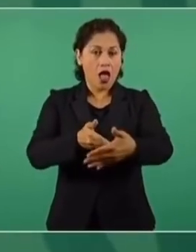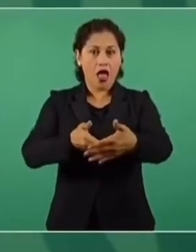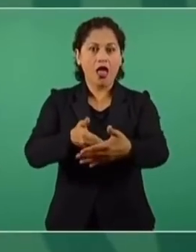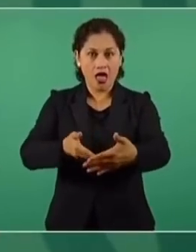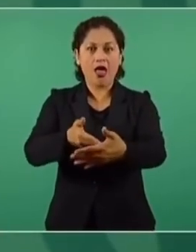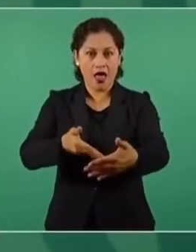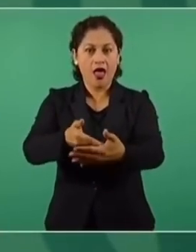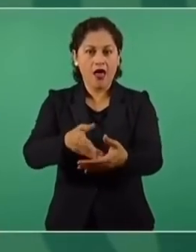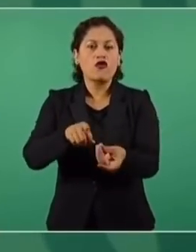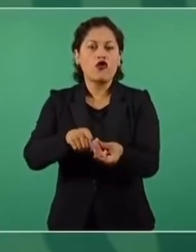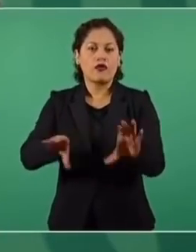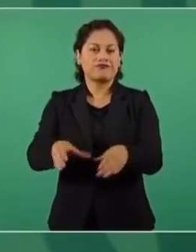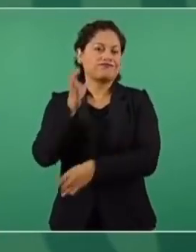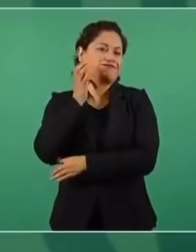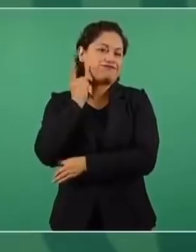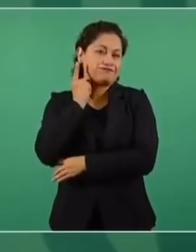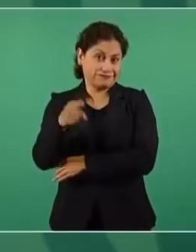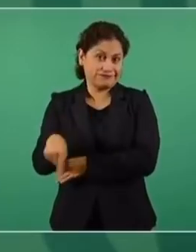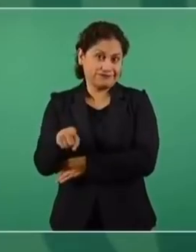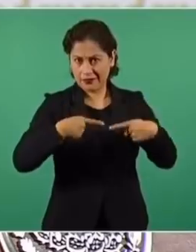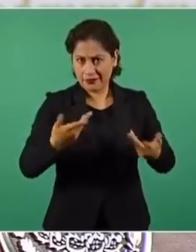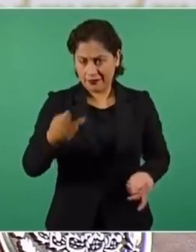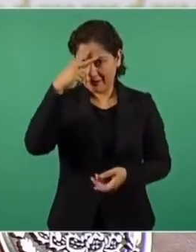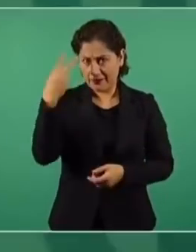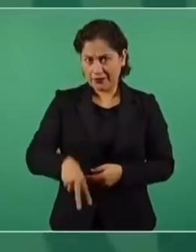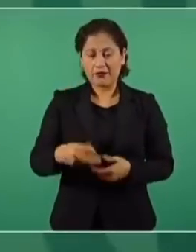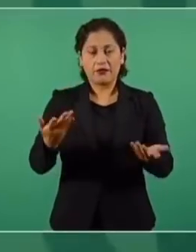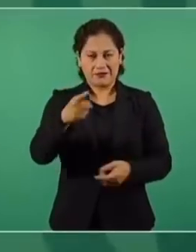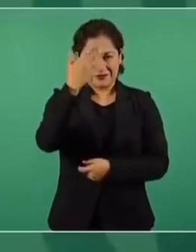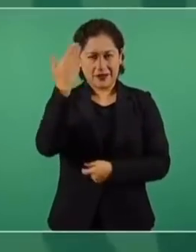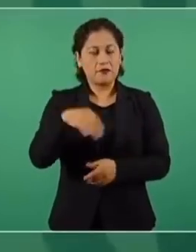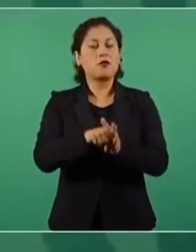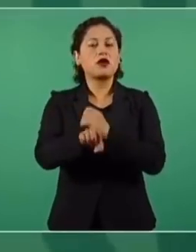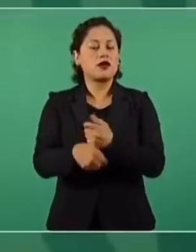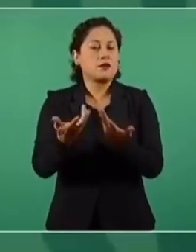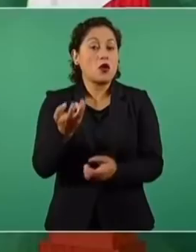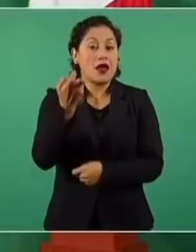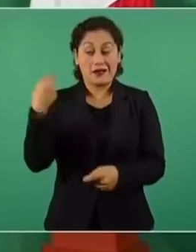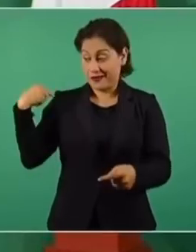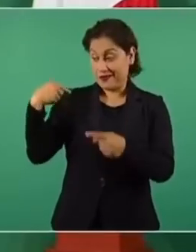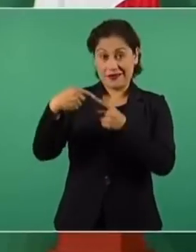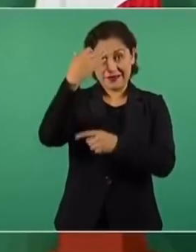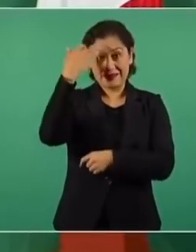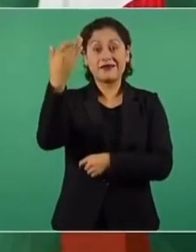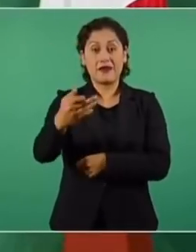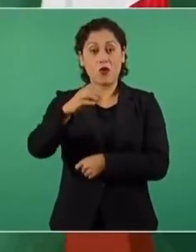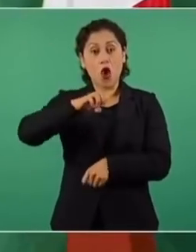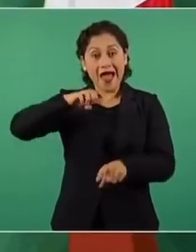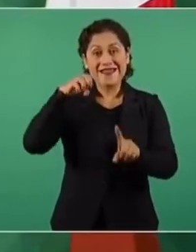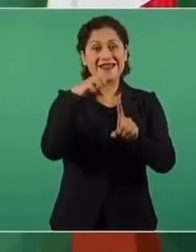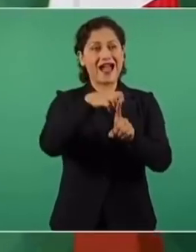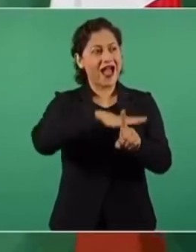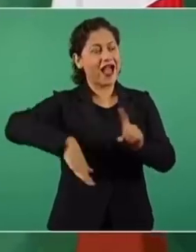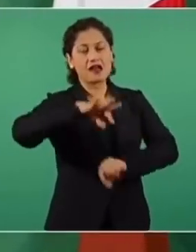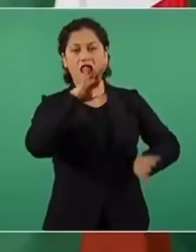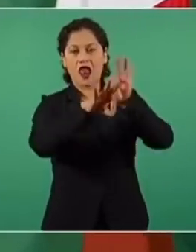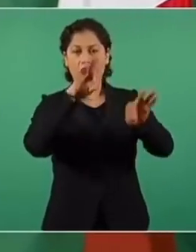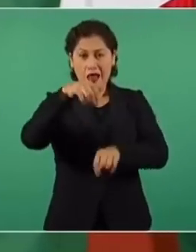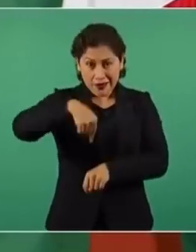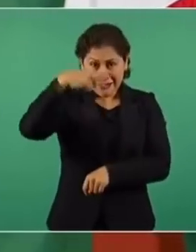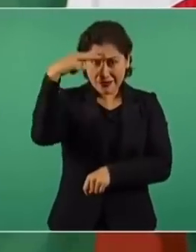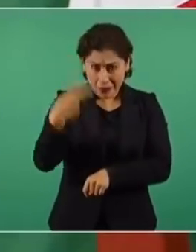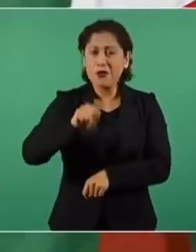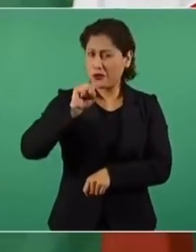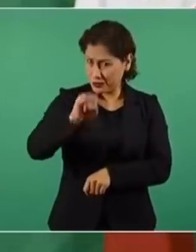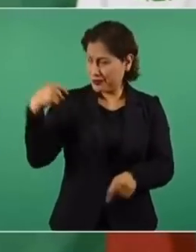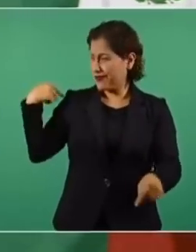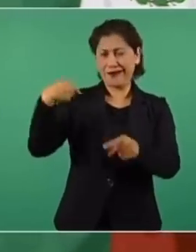el Congreso. Ahí están unidos todos. El fraude se ha impuesto en México por siglos, el